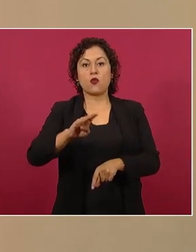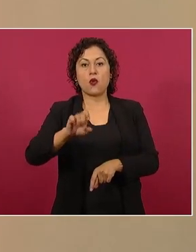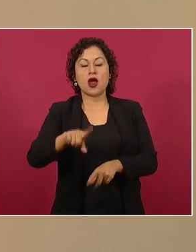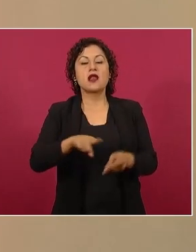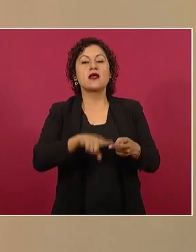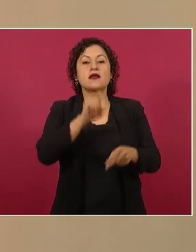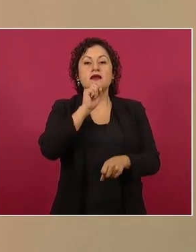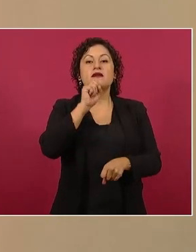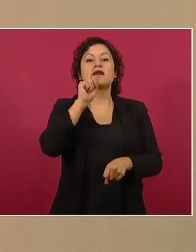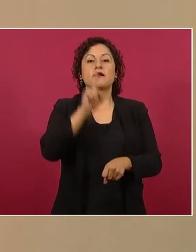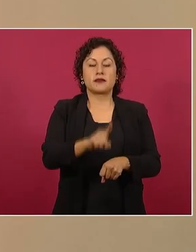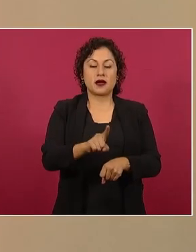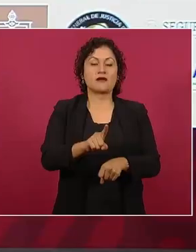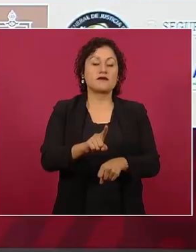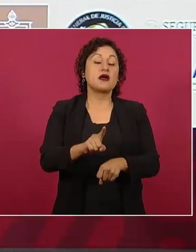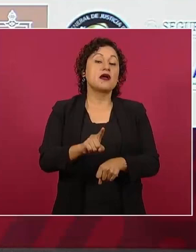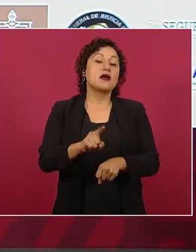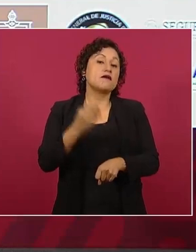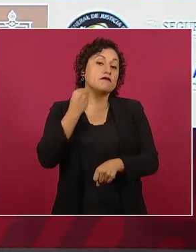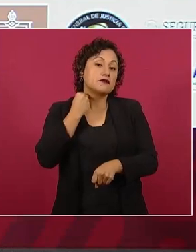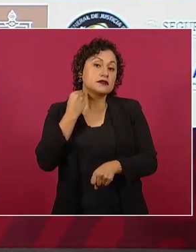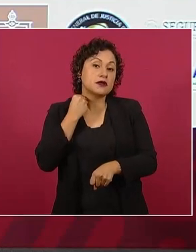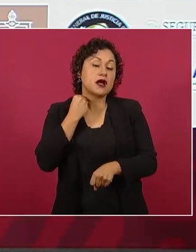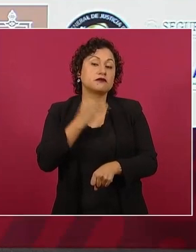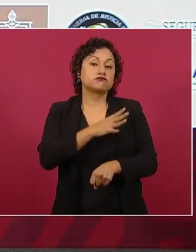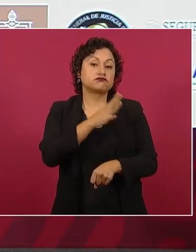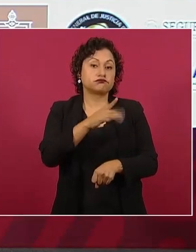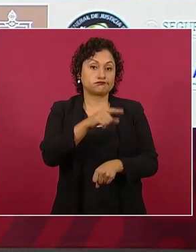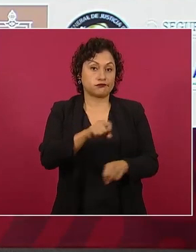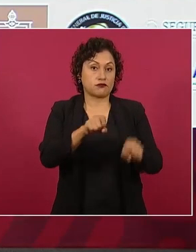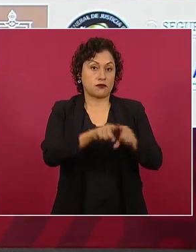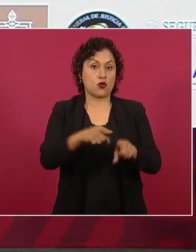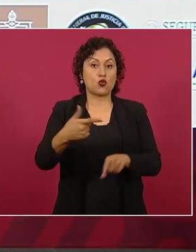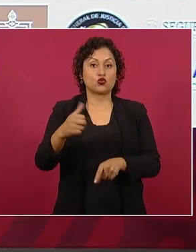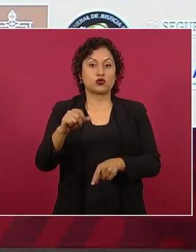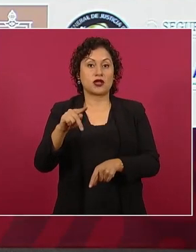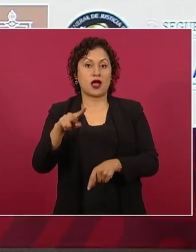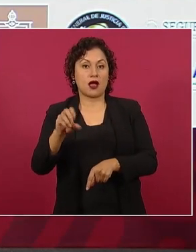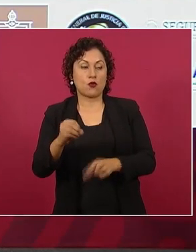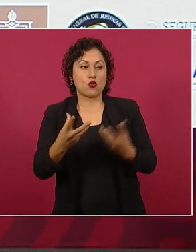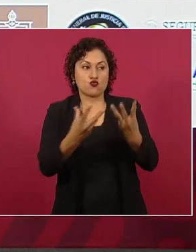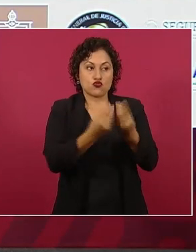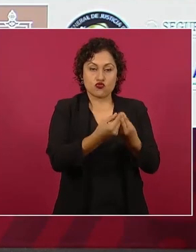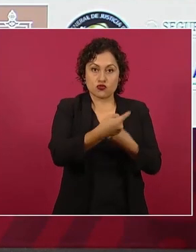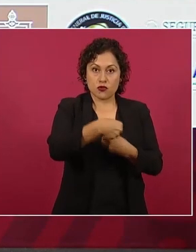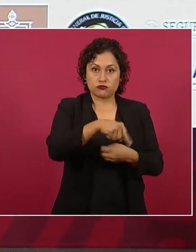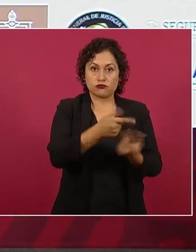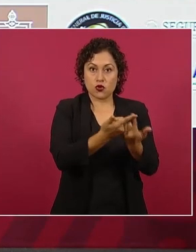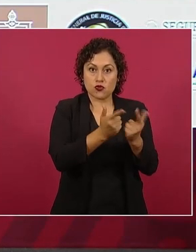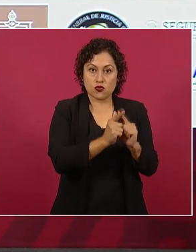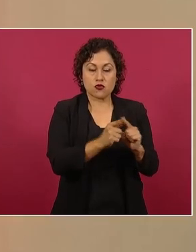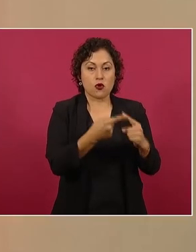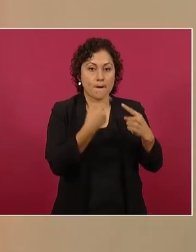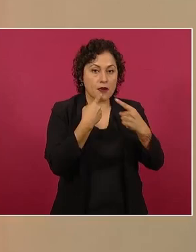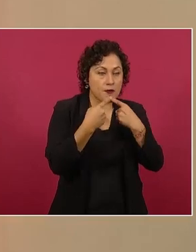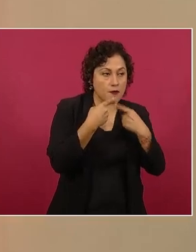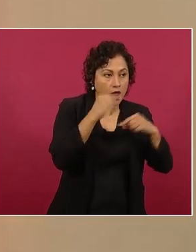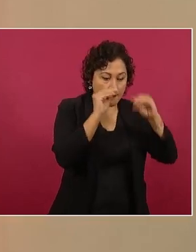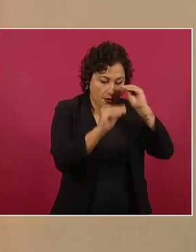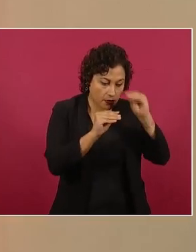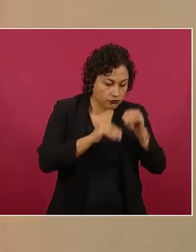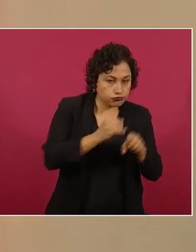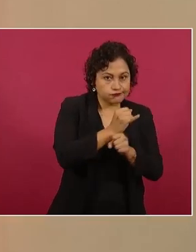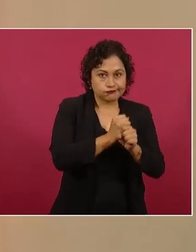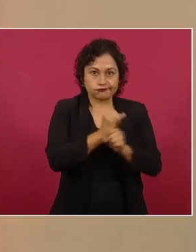Gustavo Guerrero, este grupo está coadyuvando en los trabajos, evidentemente